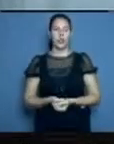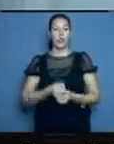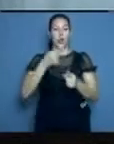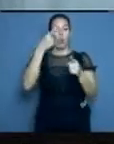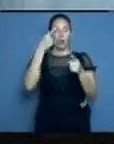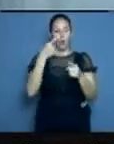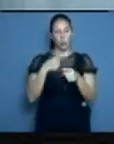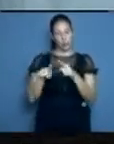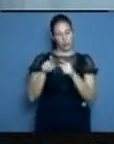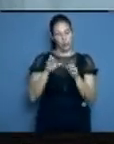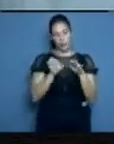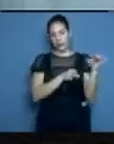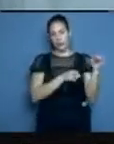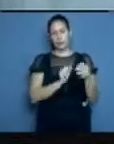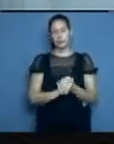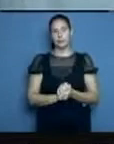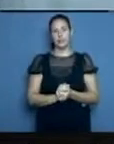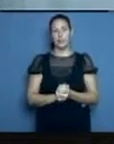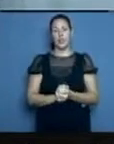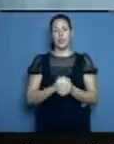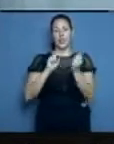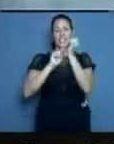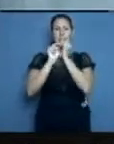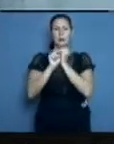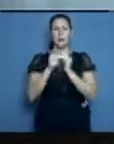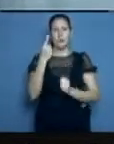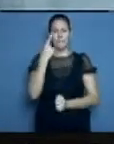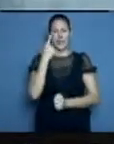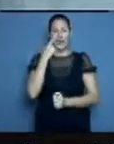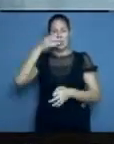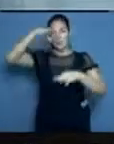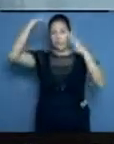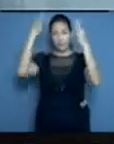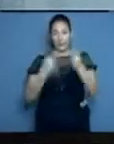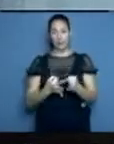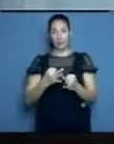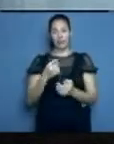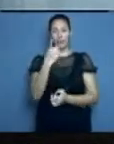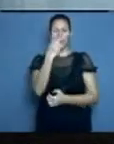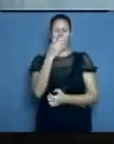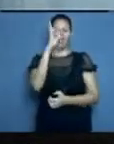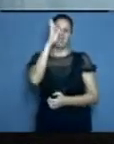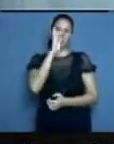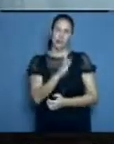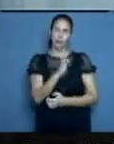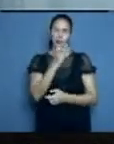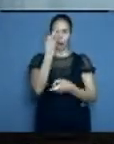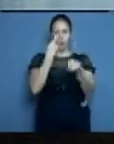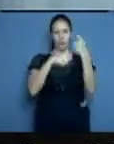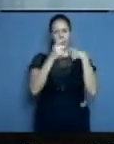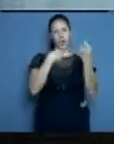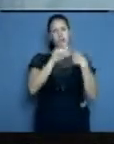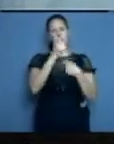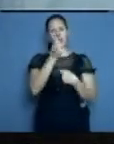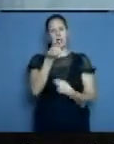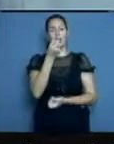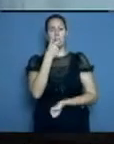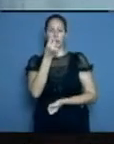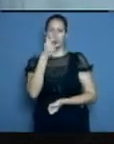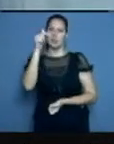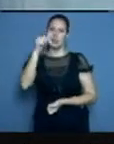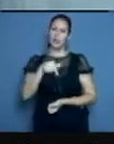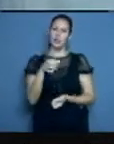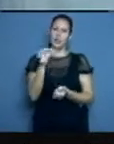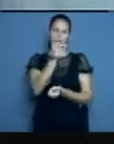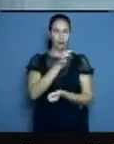es una falta de respeto. Así mismo lo están poniendo en las redes sociales. La venta de medicamentos en el municipio de Holguín,